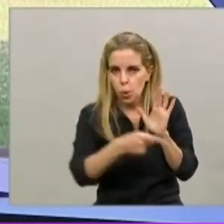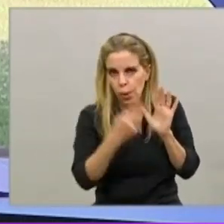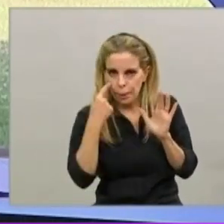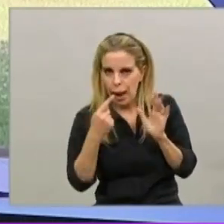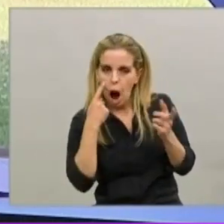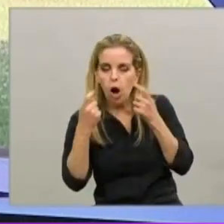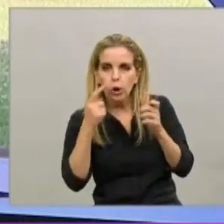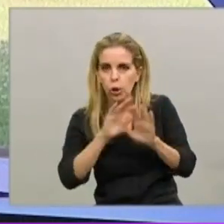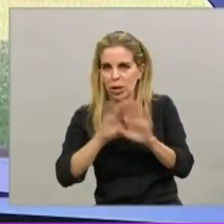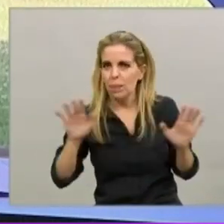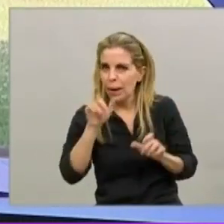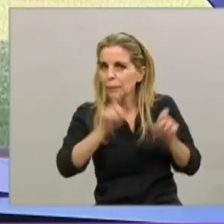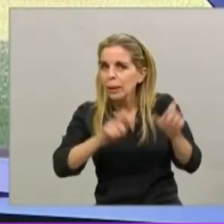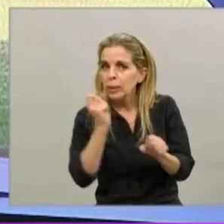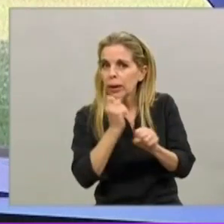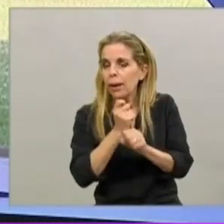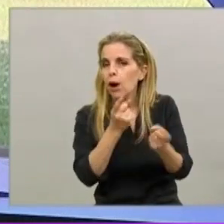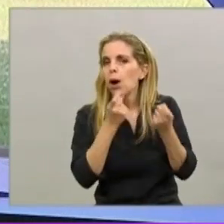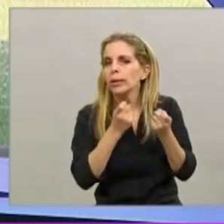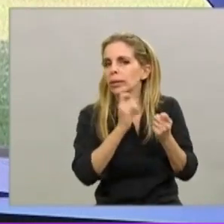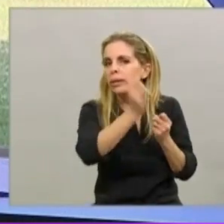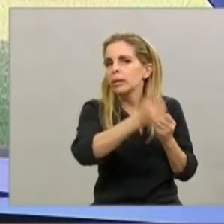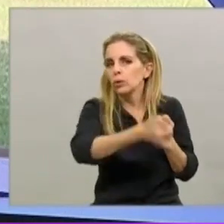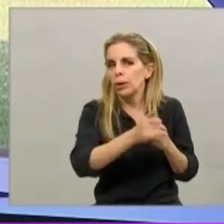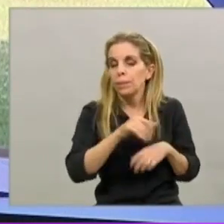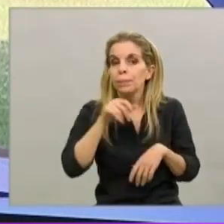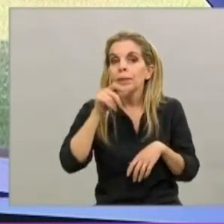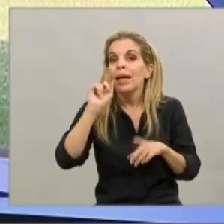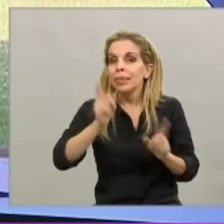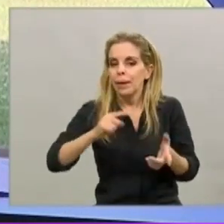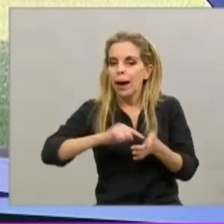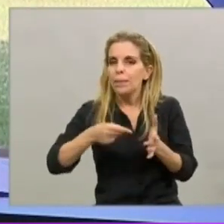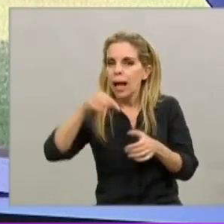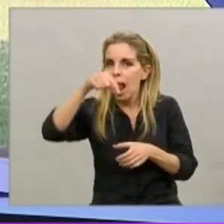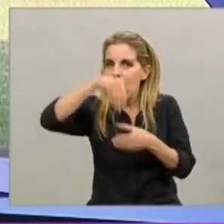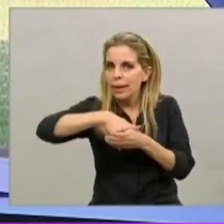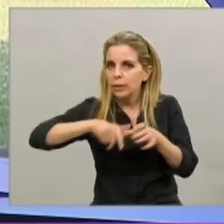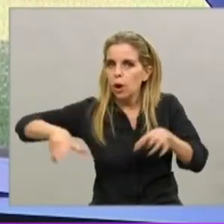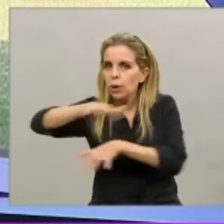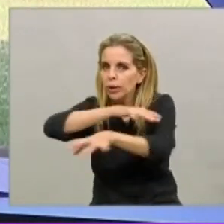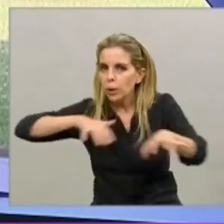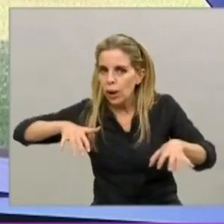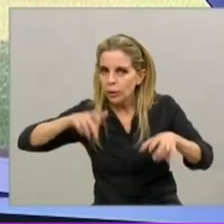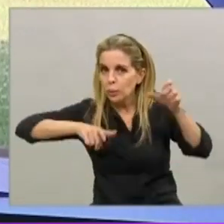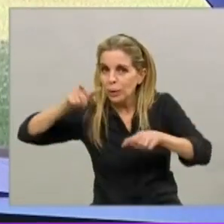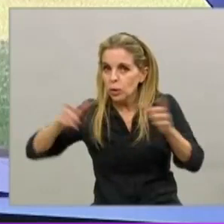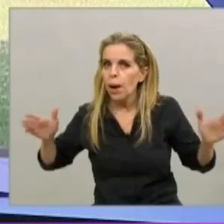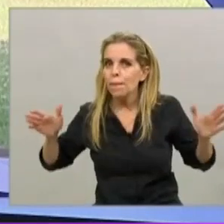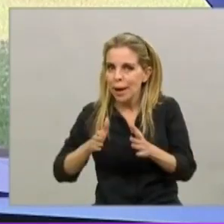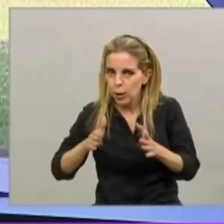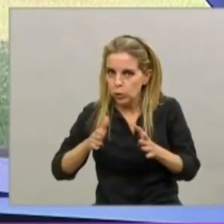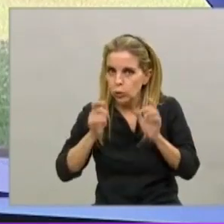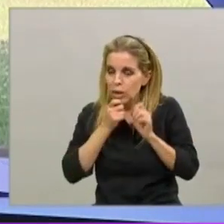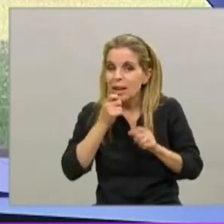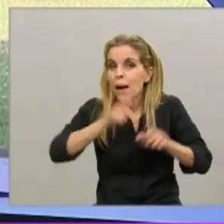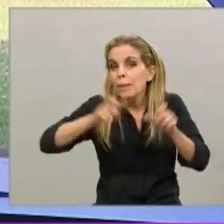Ahora, además de esto, tenemos que reducir la circulación dentro de la ciudad. Con el virus circulando, cada persona a la calle es un